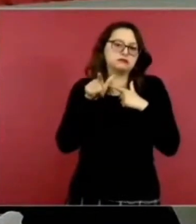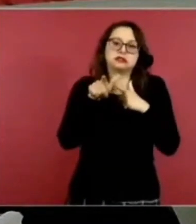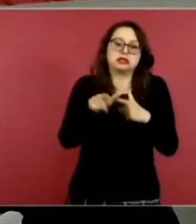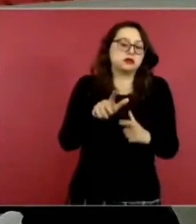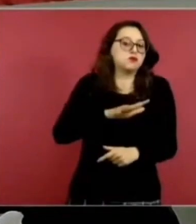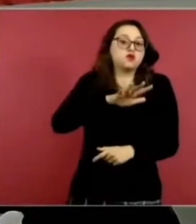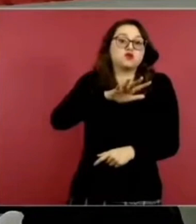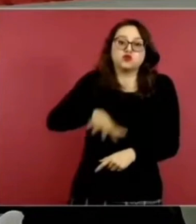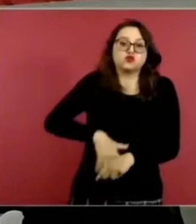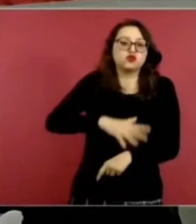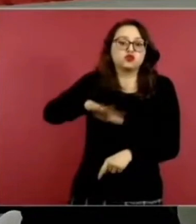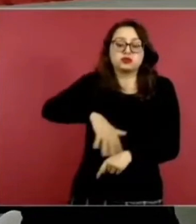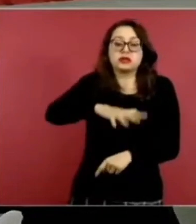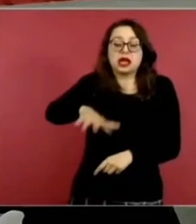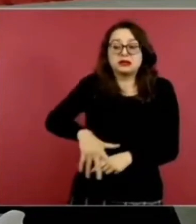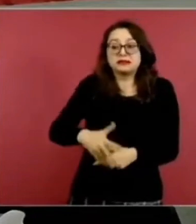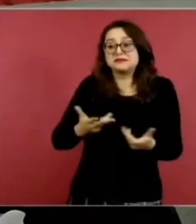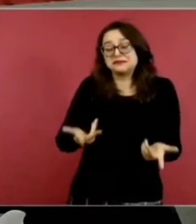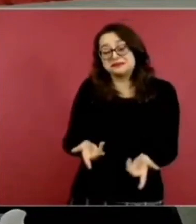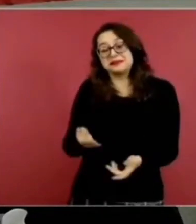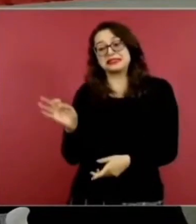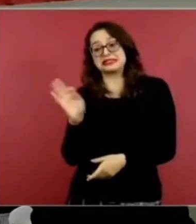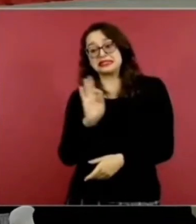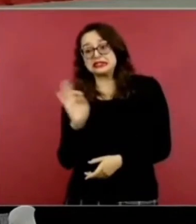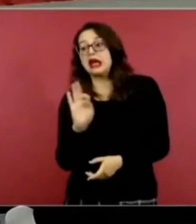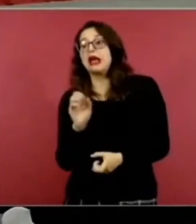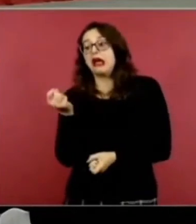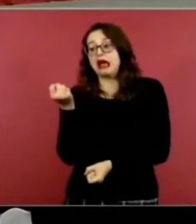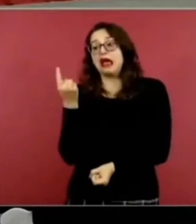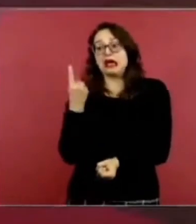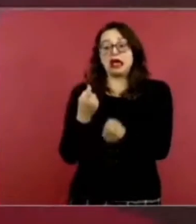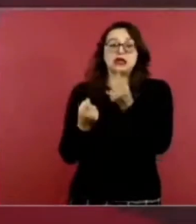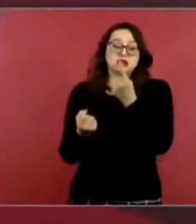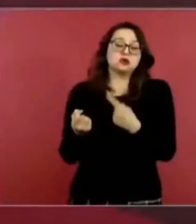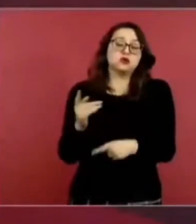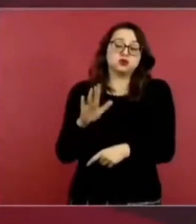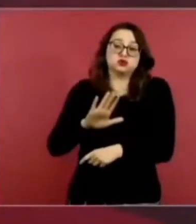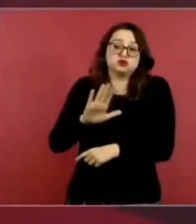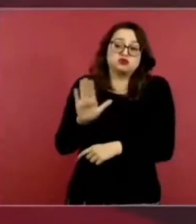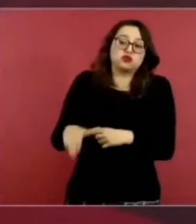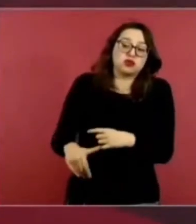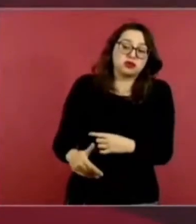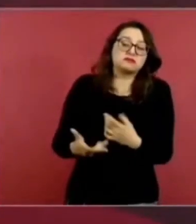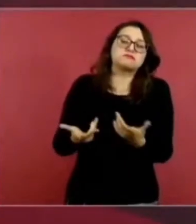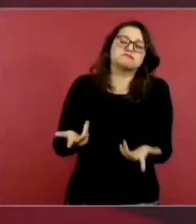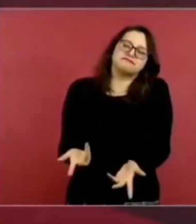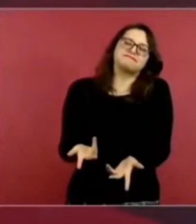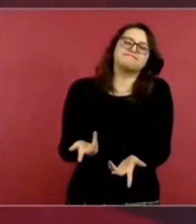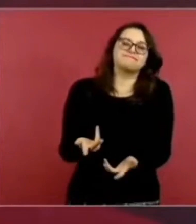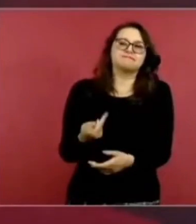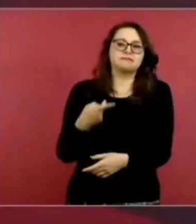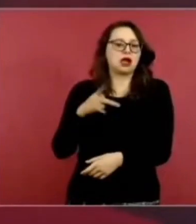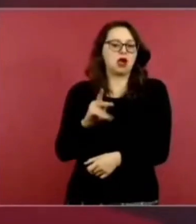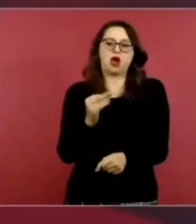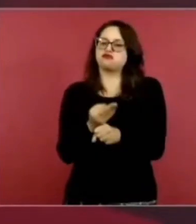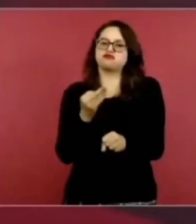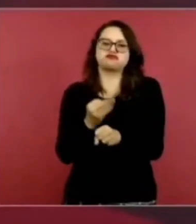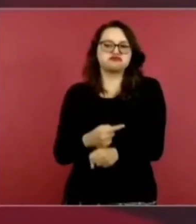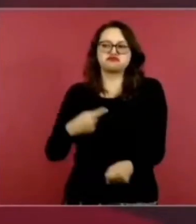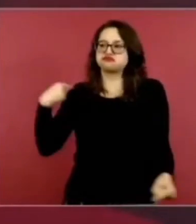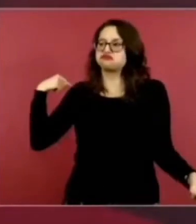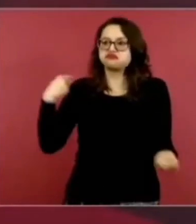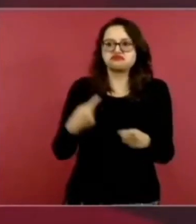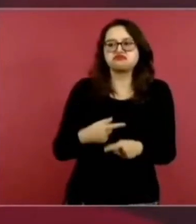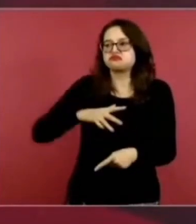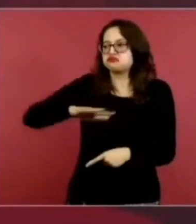cuerpos, decesos lamentables, ellos van a informar en su momento, pero la cifra preliminar que nos han dado